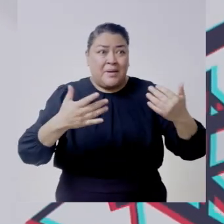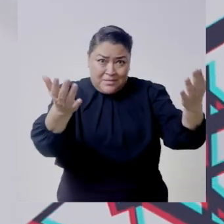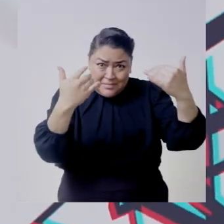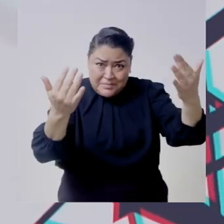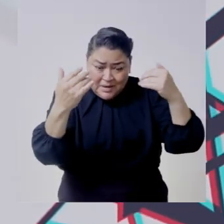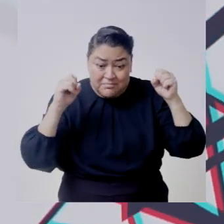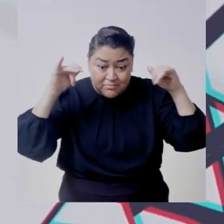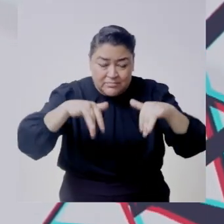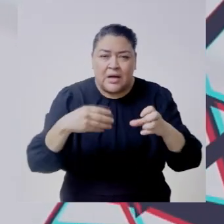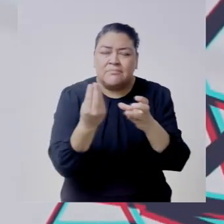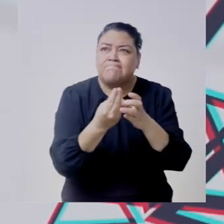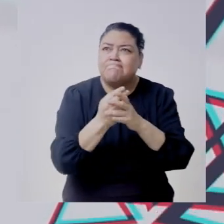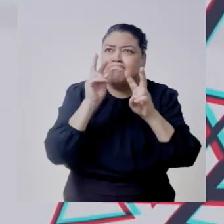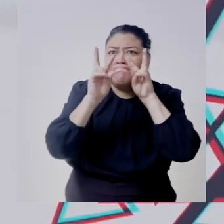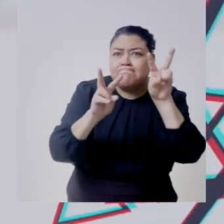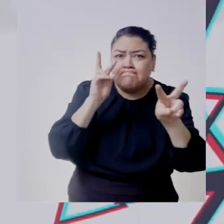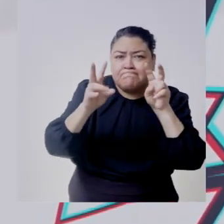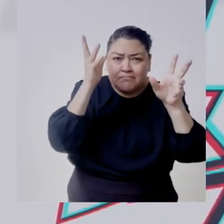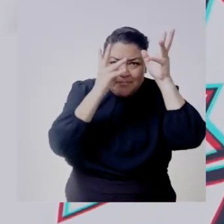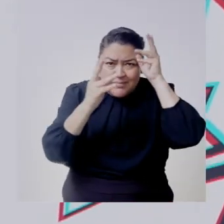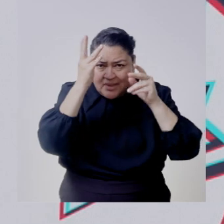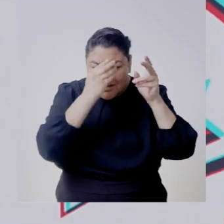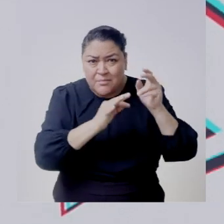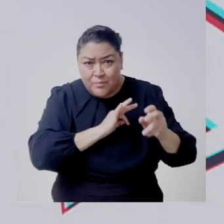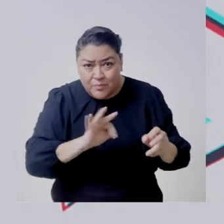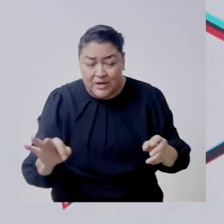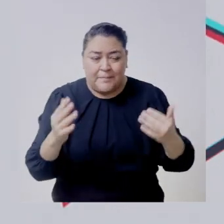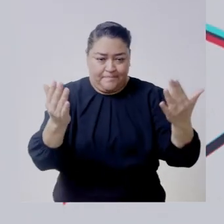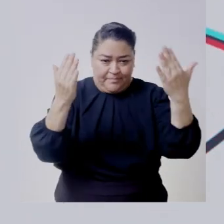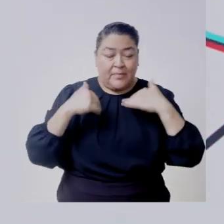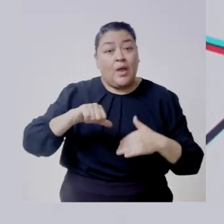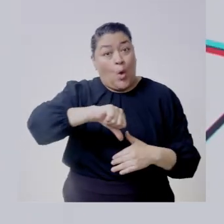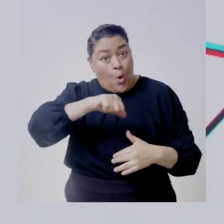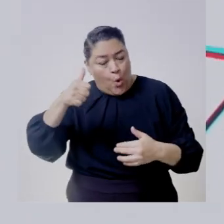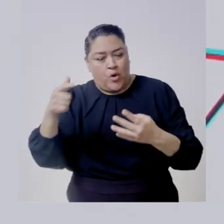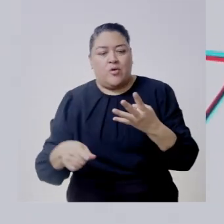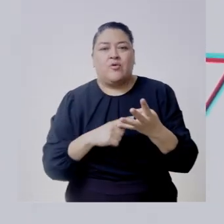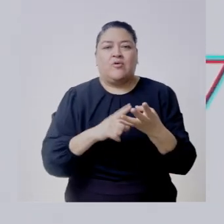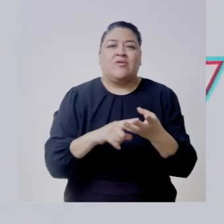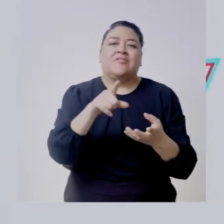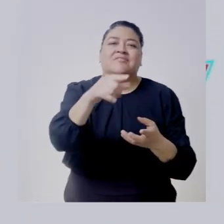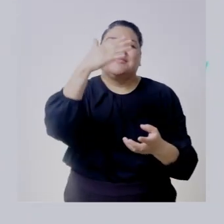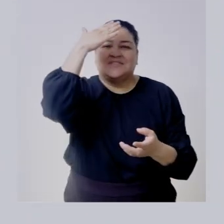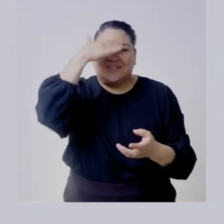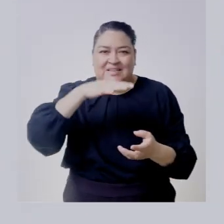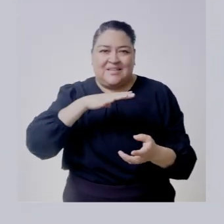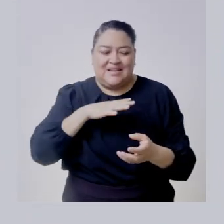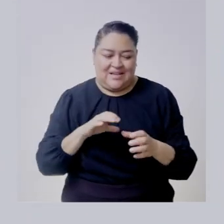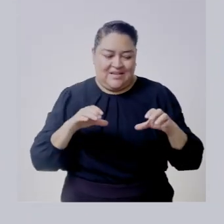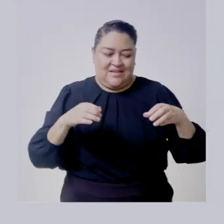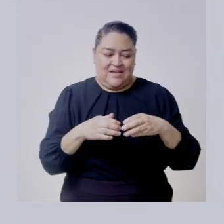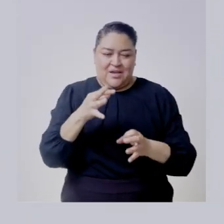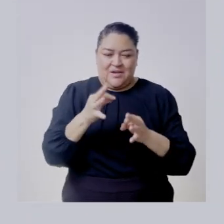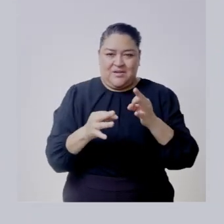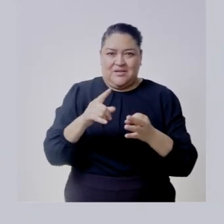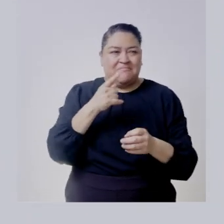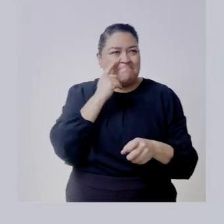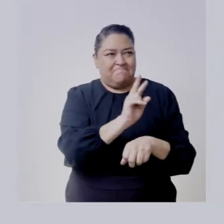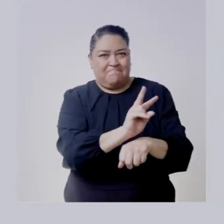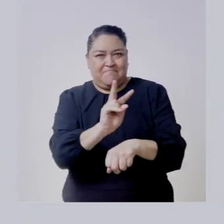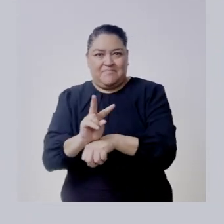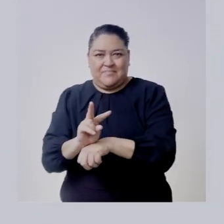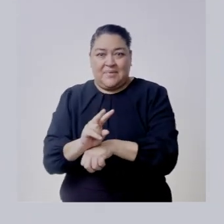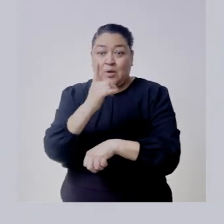que estén muy pendientes de nuestro congreso y que nos sigan también bueno pues tenemos nuestro tradicional observatorio judicial